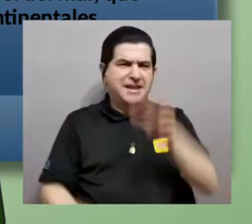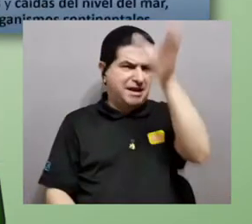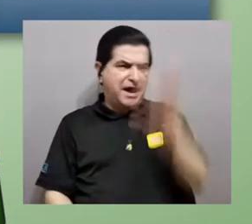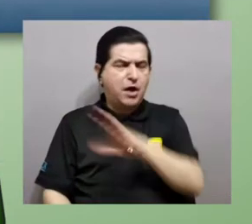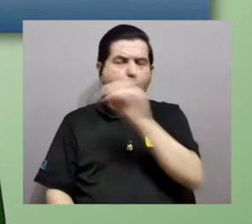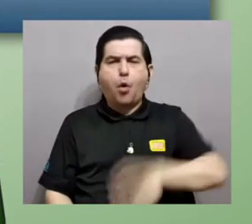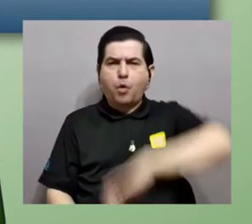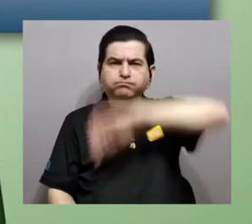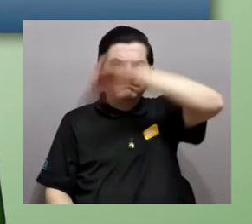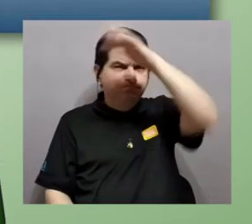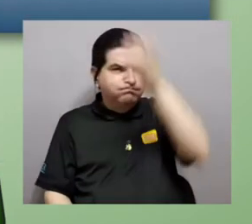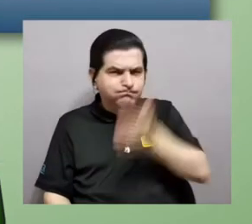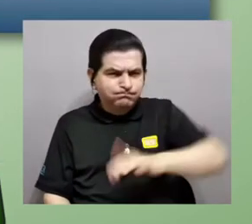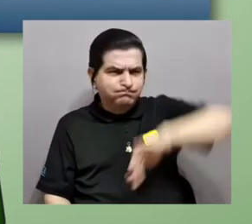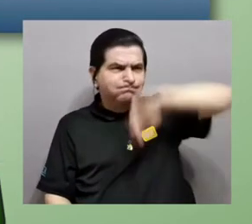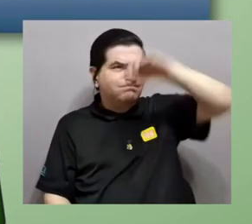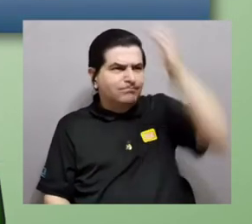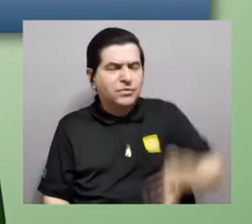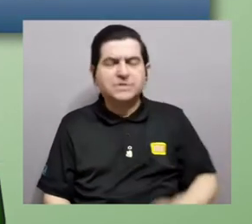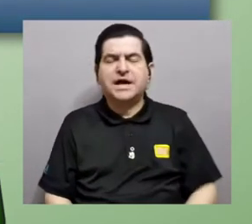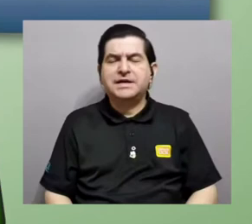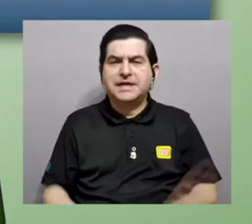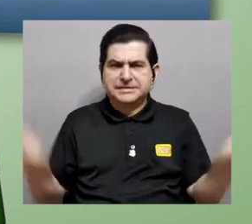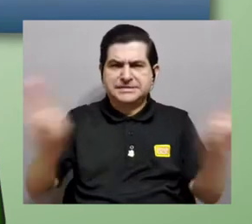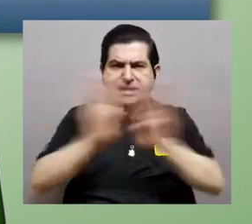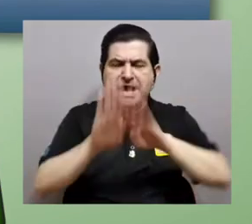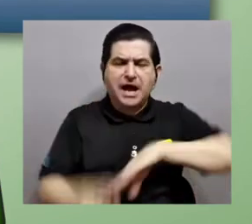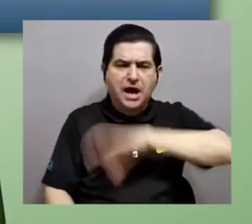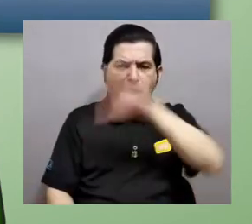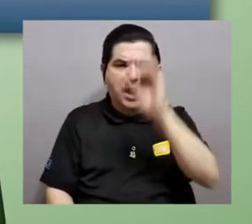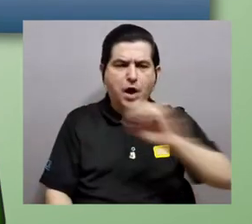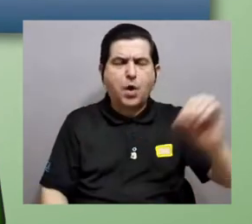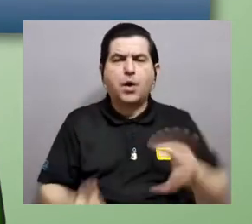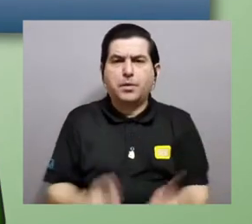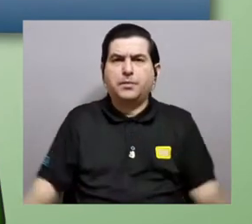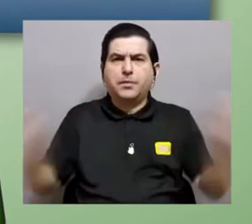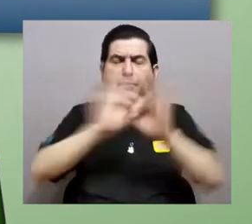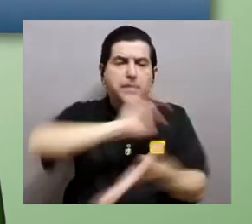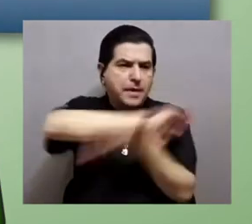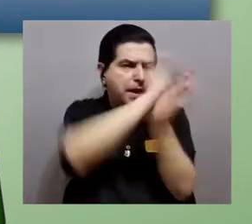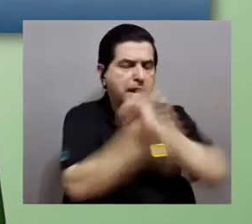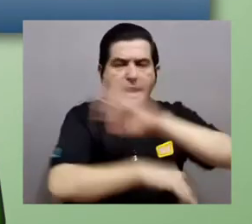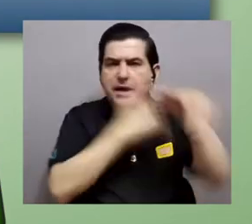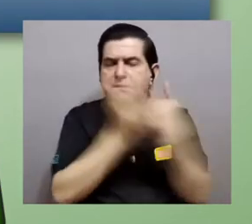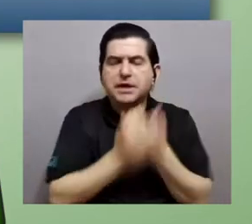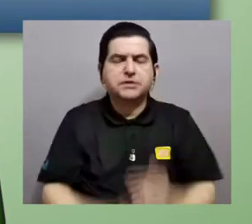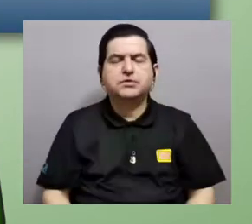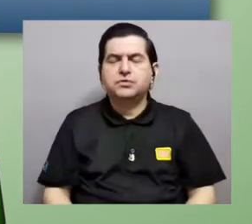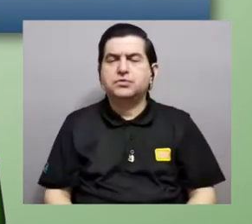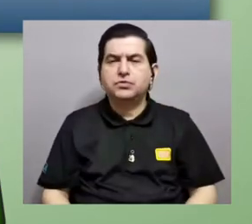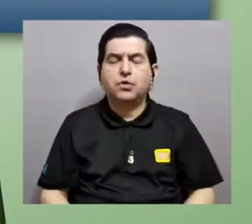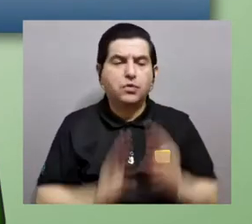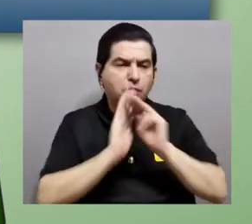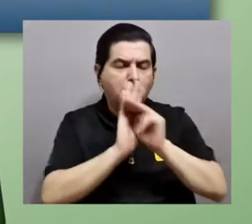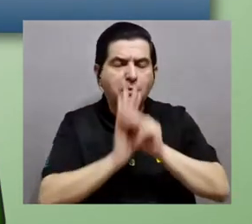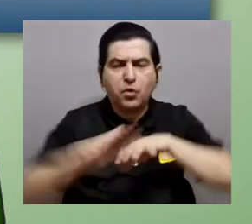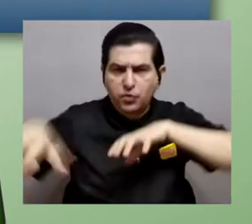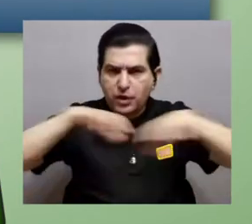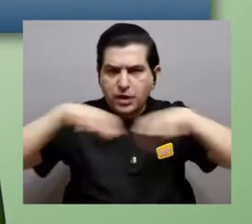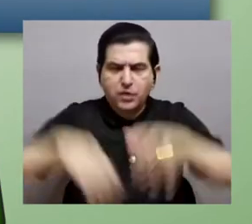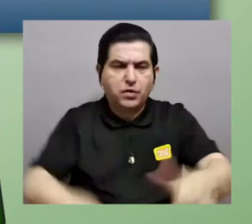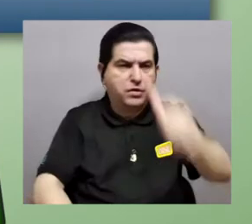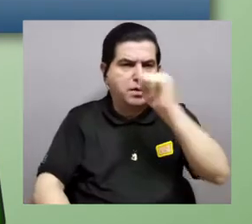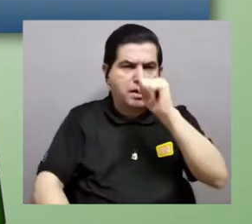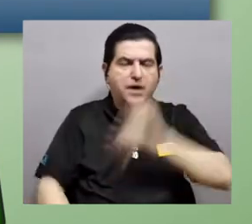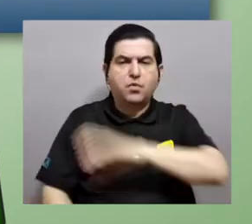cadenas montañosas, cierran océanos importantes y cambian todos los patrones de circulación oceánica,